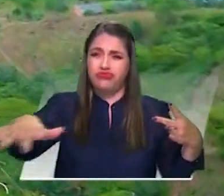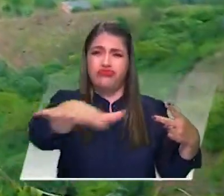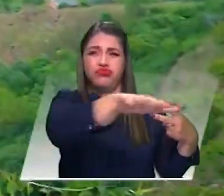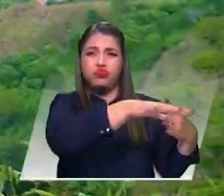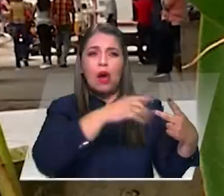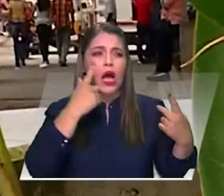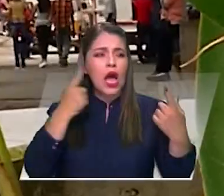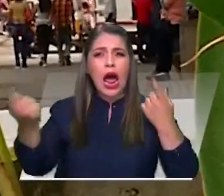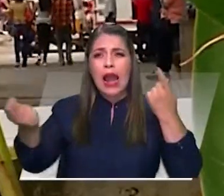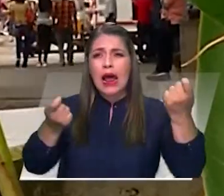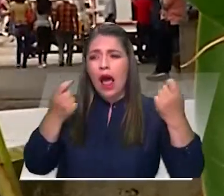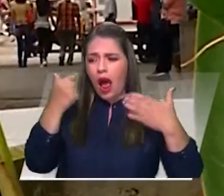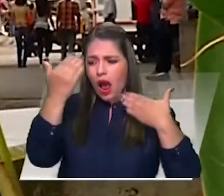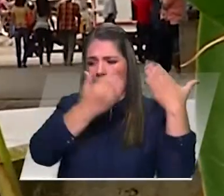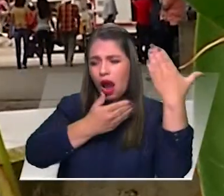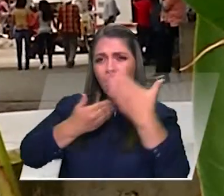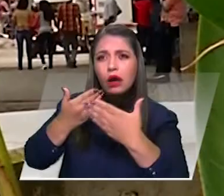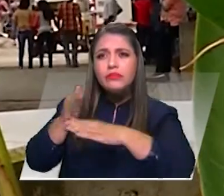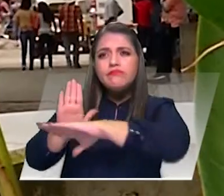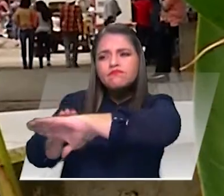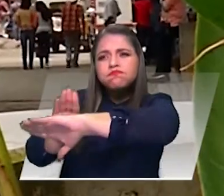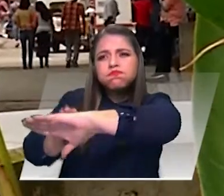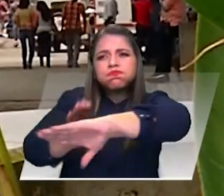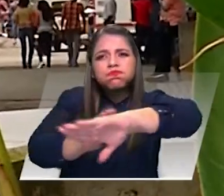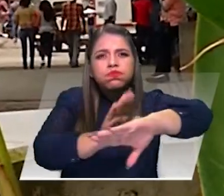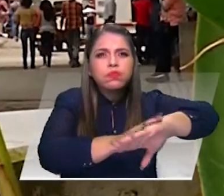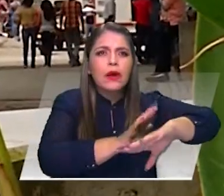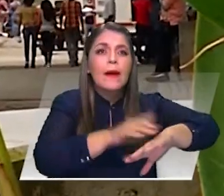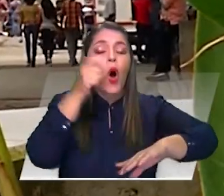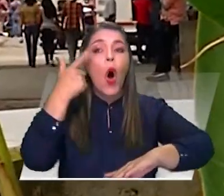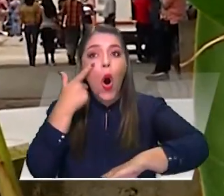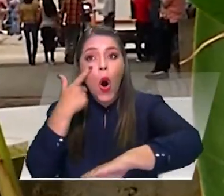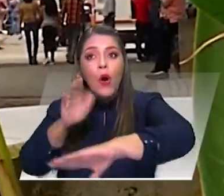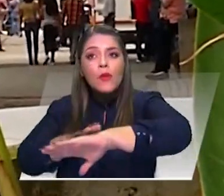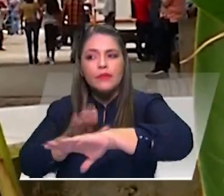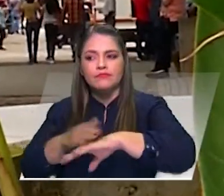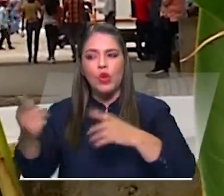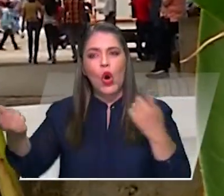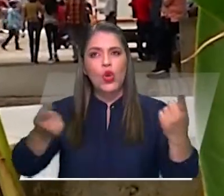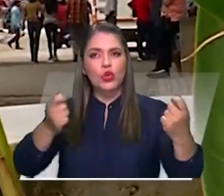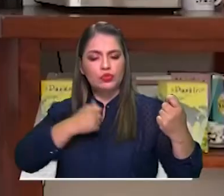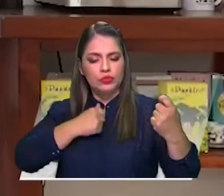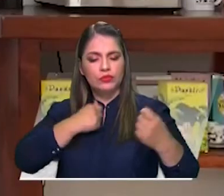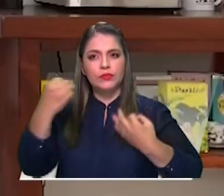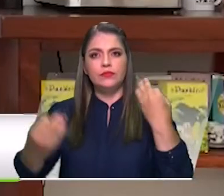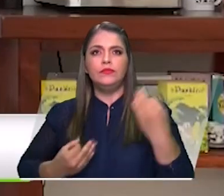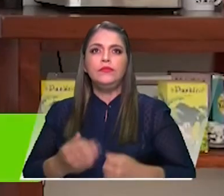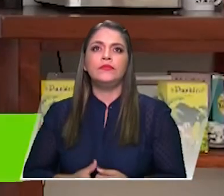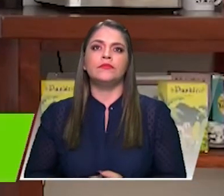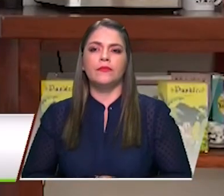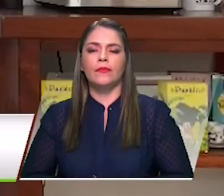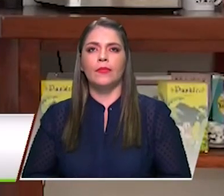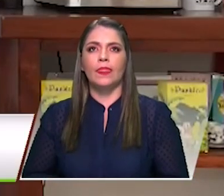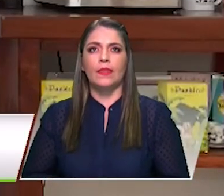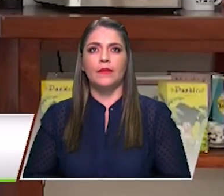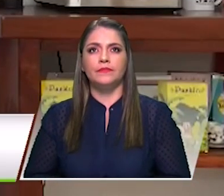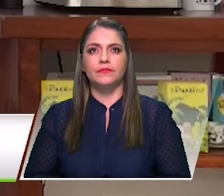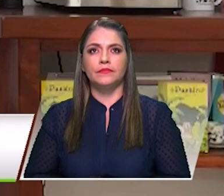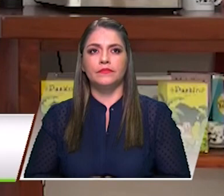revisar la situación y pedirle a todos sus habitantes redoblar las medidas de autoprotección. Hemos realizado